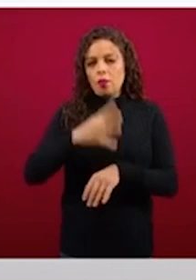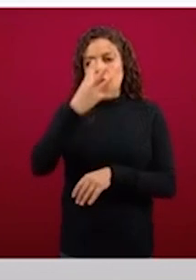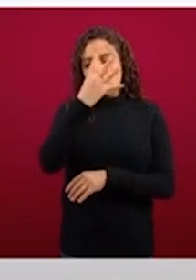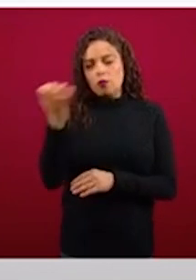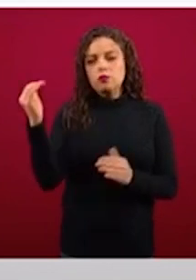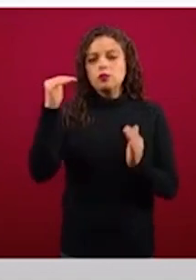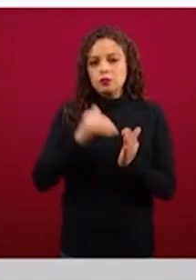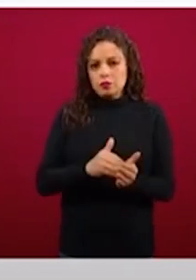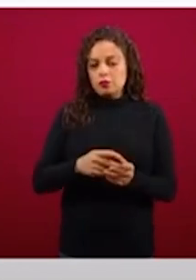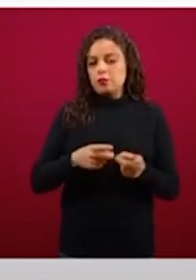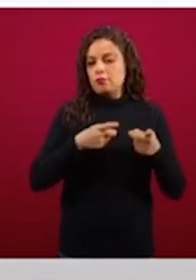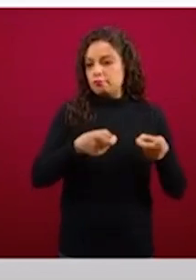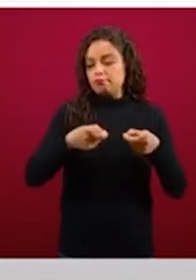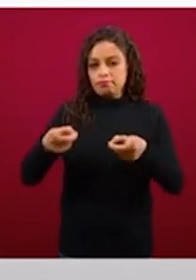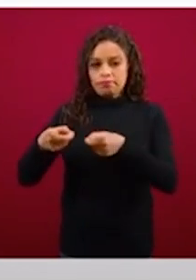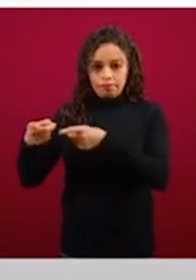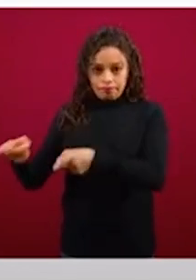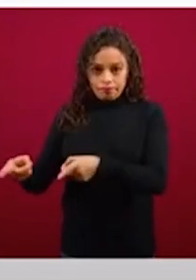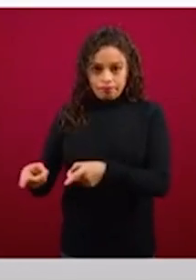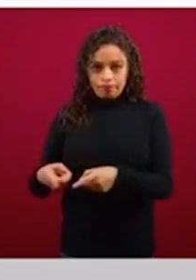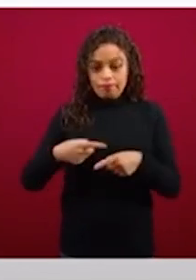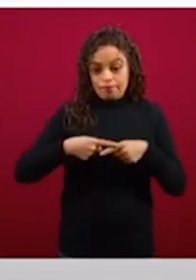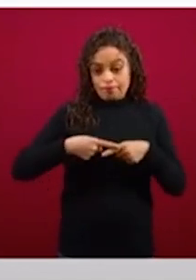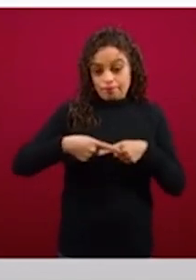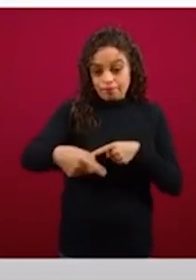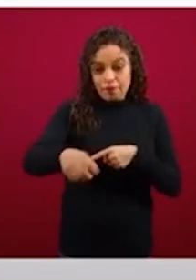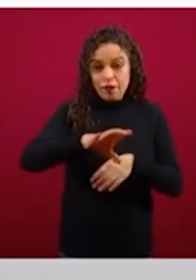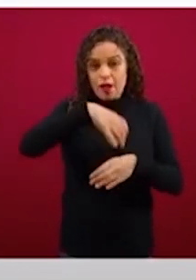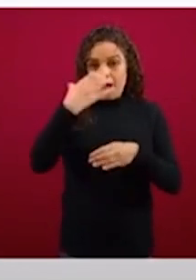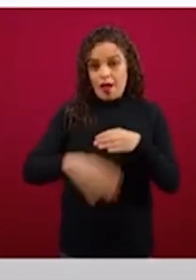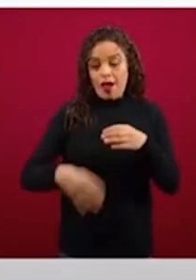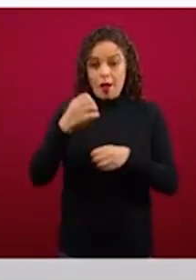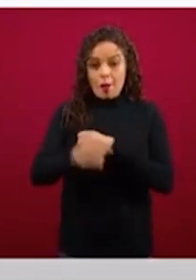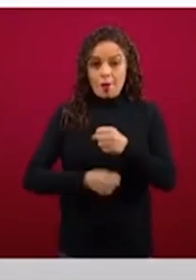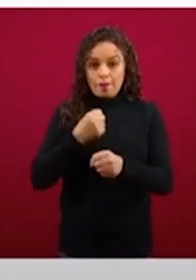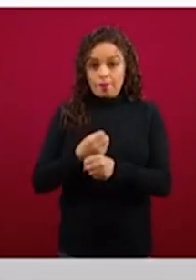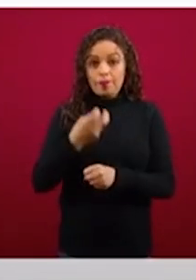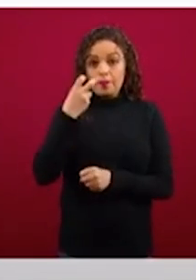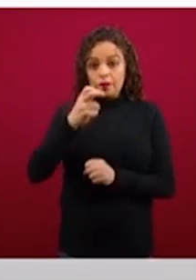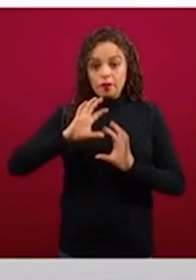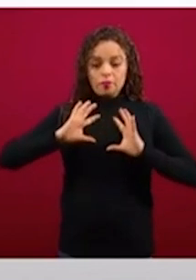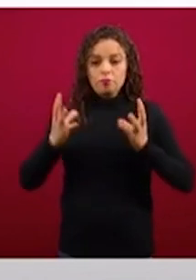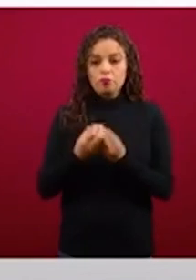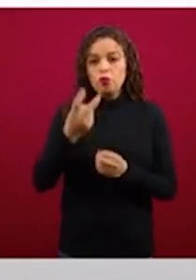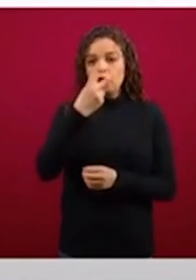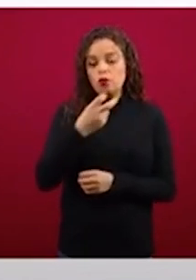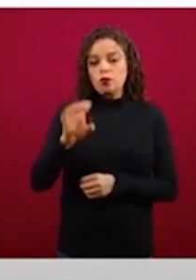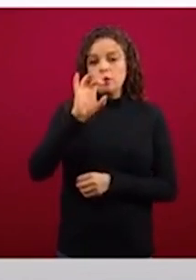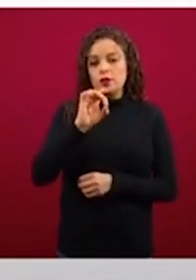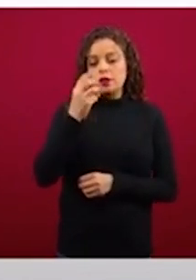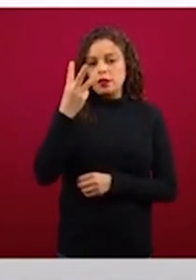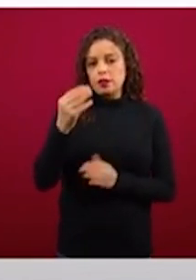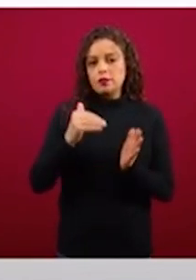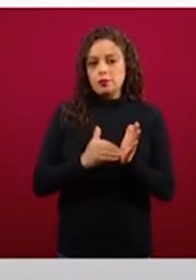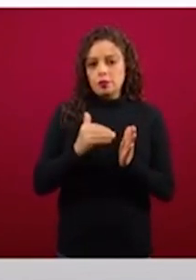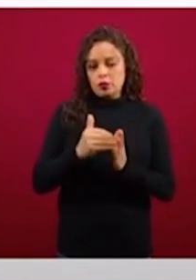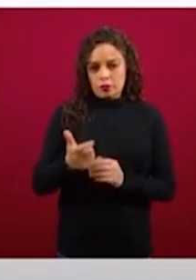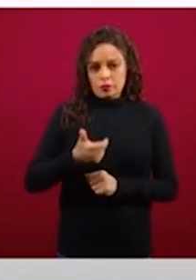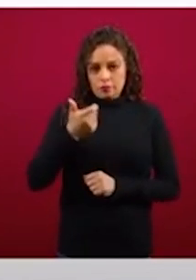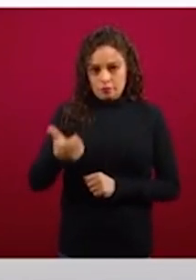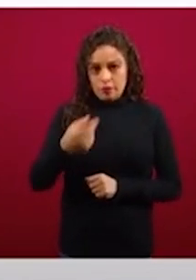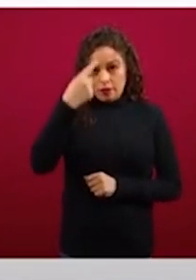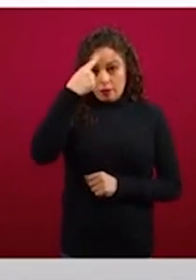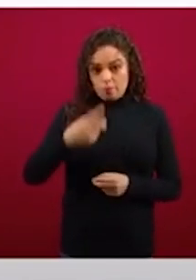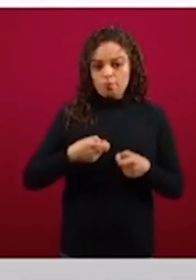cierre del año y generar una derrama económica total de 233 mil millones de pesos y beneficiar